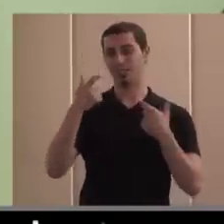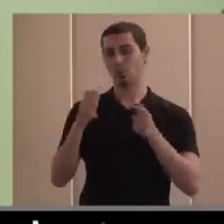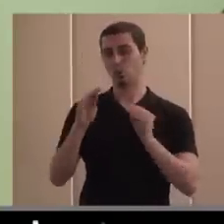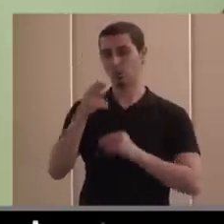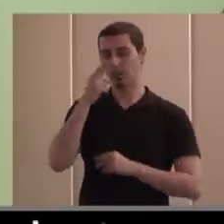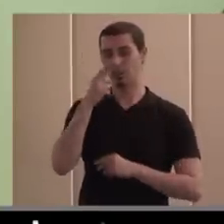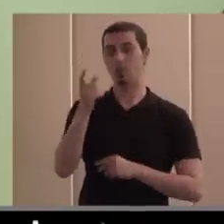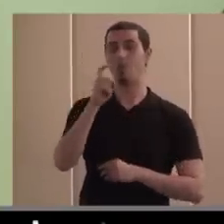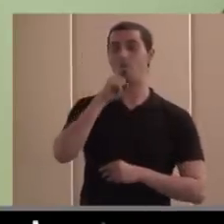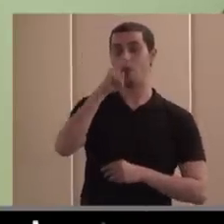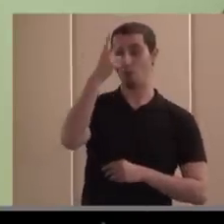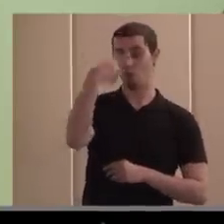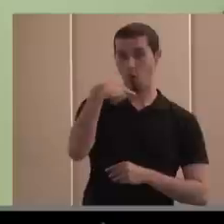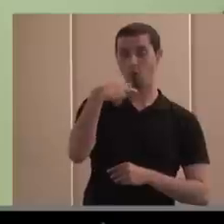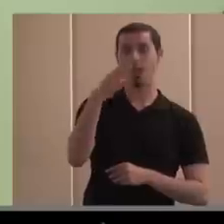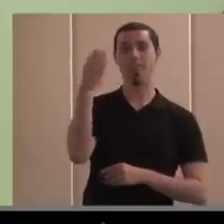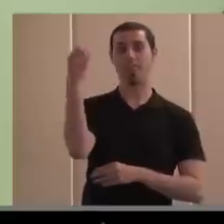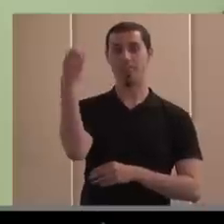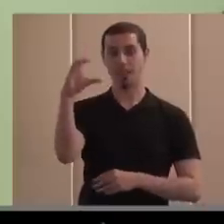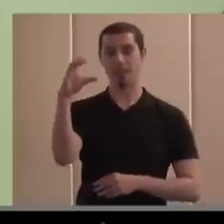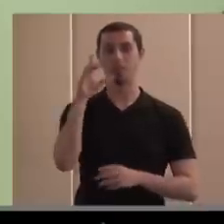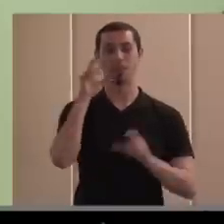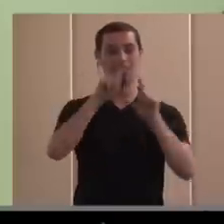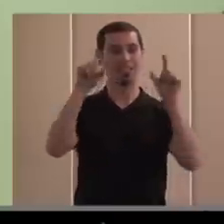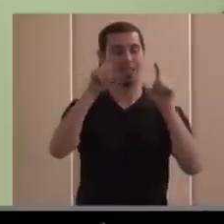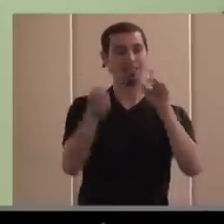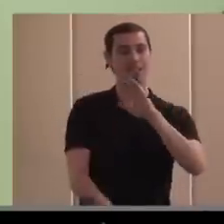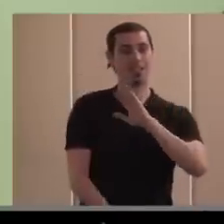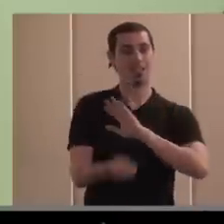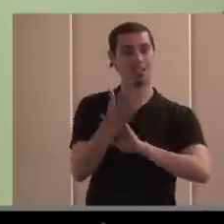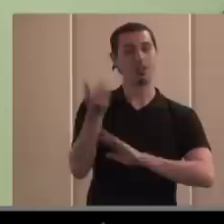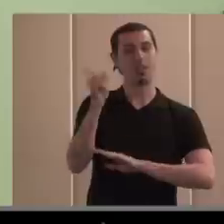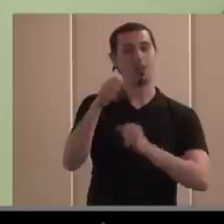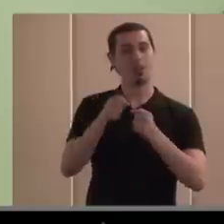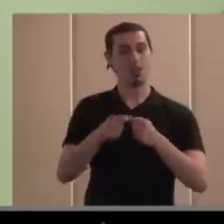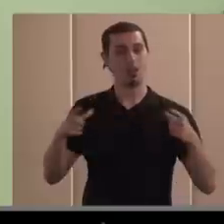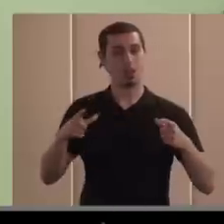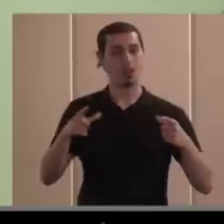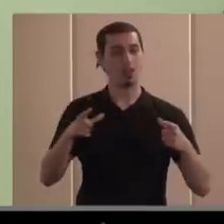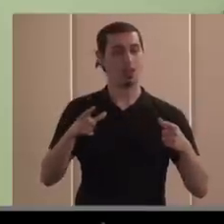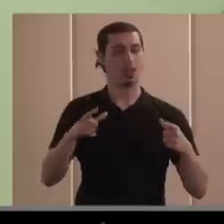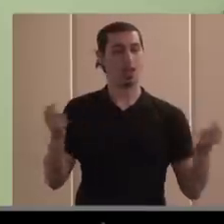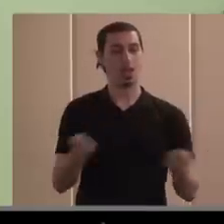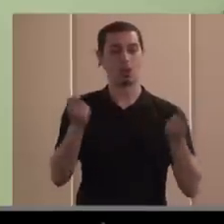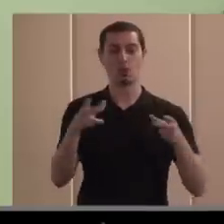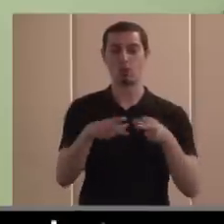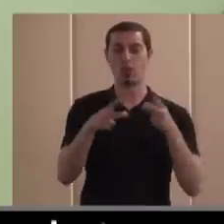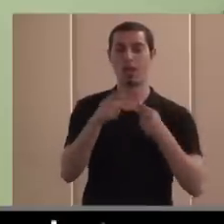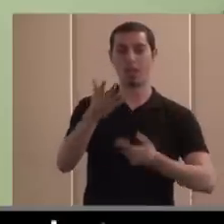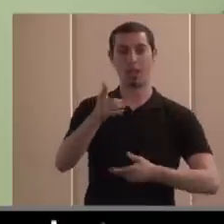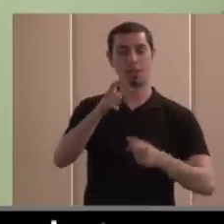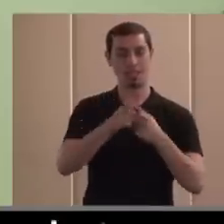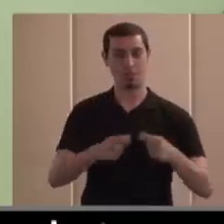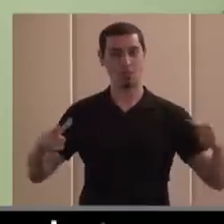la ONCE el CERMI como entidades fundadoras pues está la plataforma de ONG de Acción Social la plataforma de voluntariado la